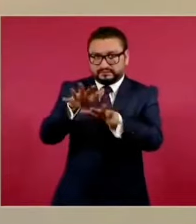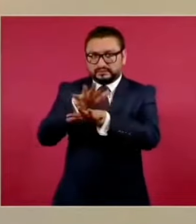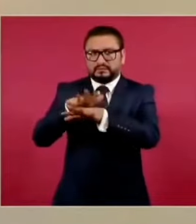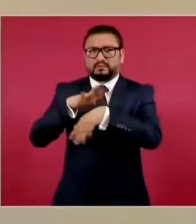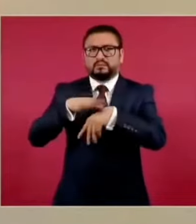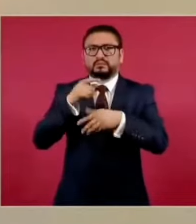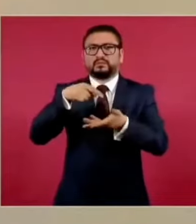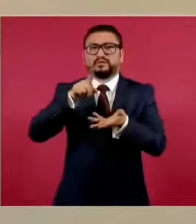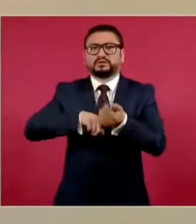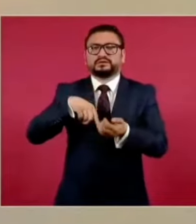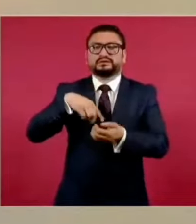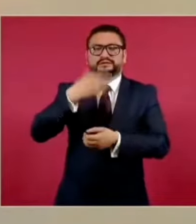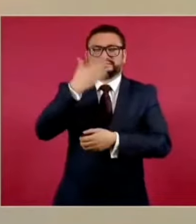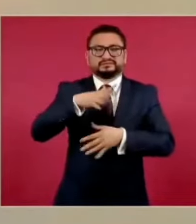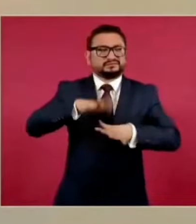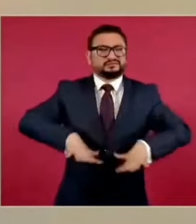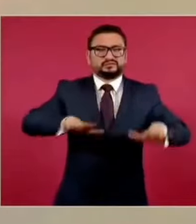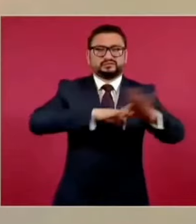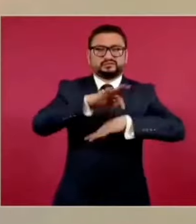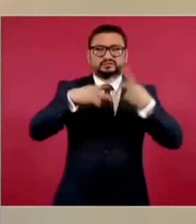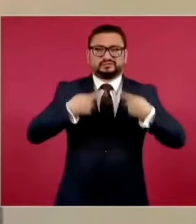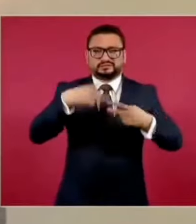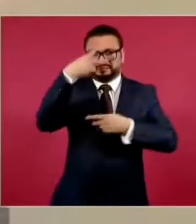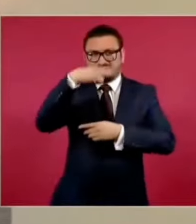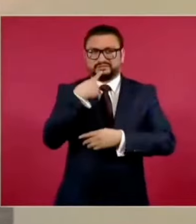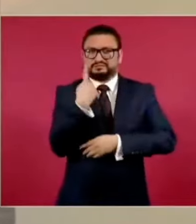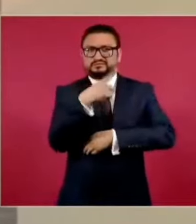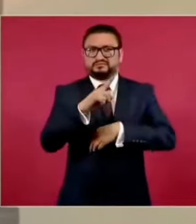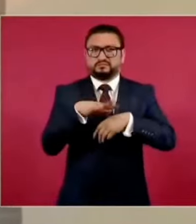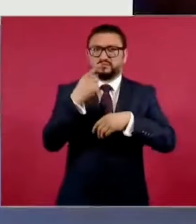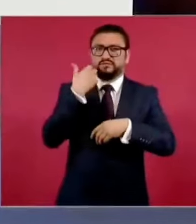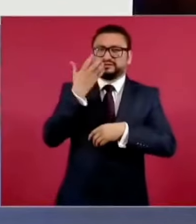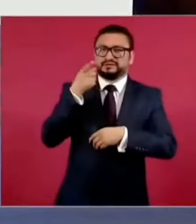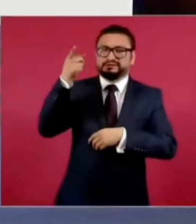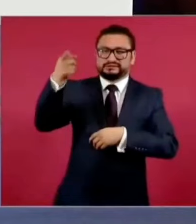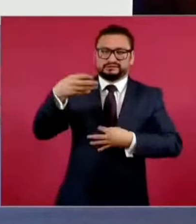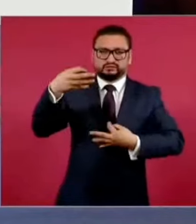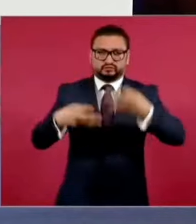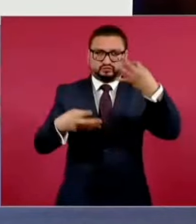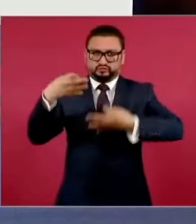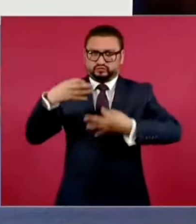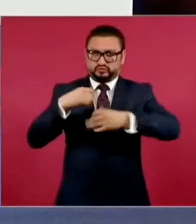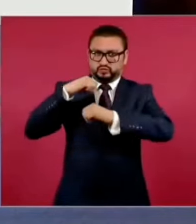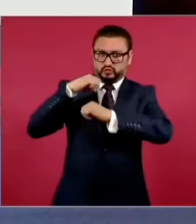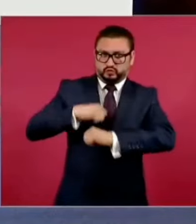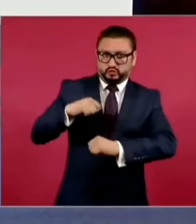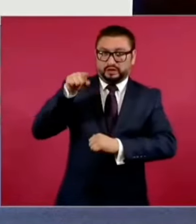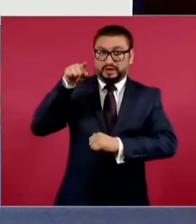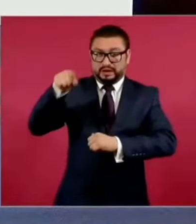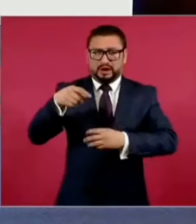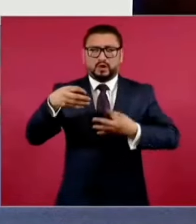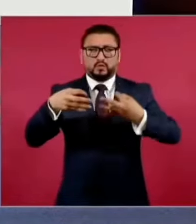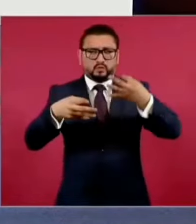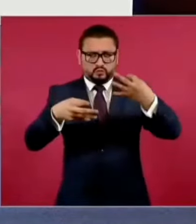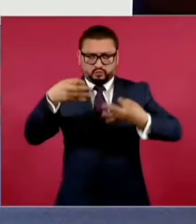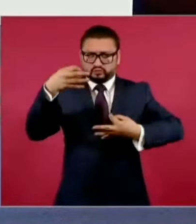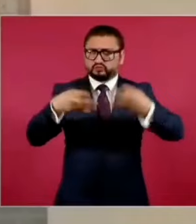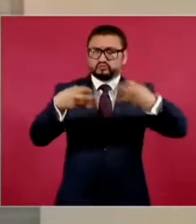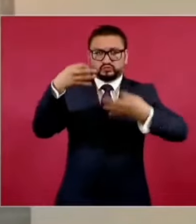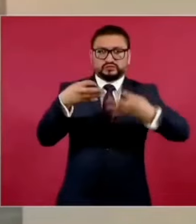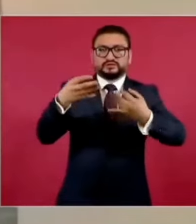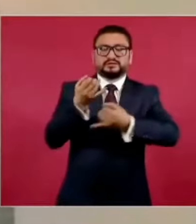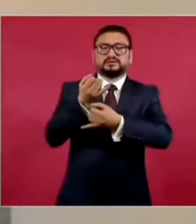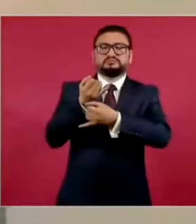reclamo del pueblo de México de contar con una institución, un poder judicial que imparta justicia, que sea